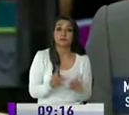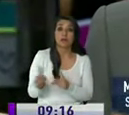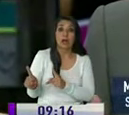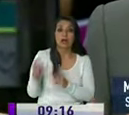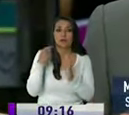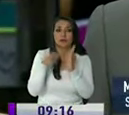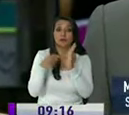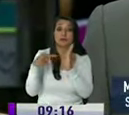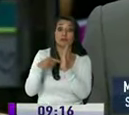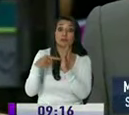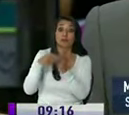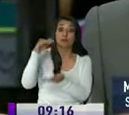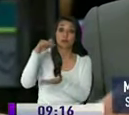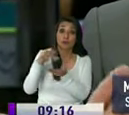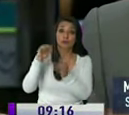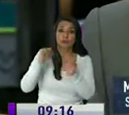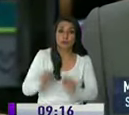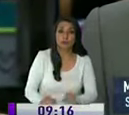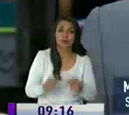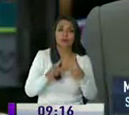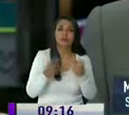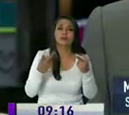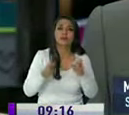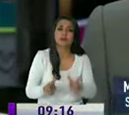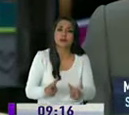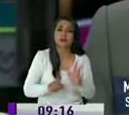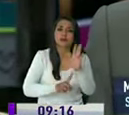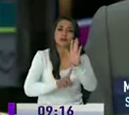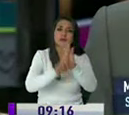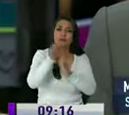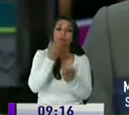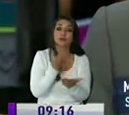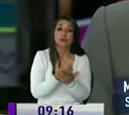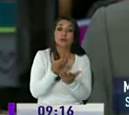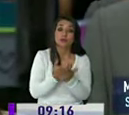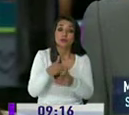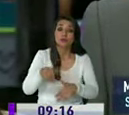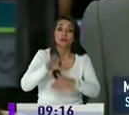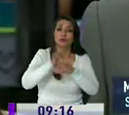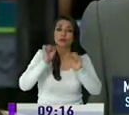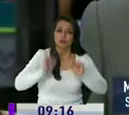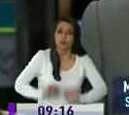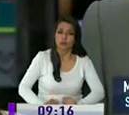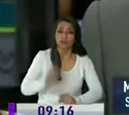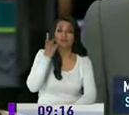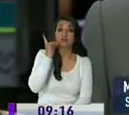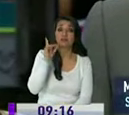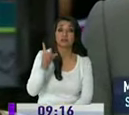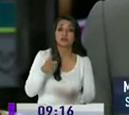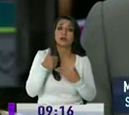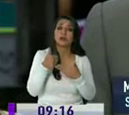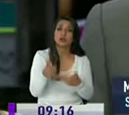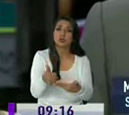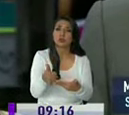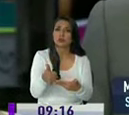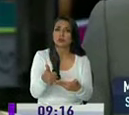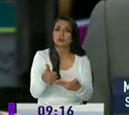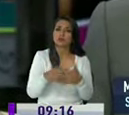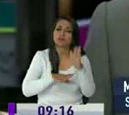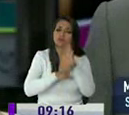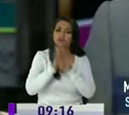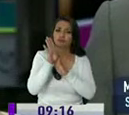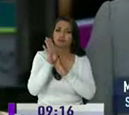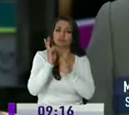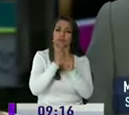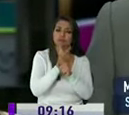fiscal que puedan enfrentar la promoción del desarrollo económico del país medidas que fortalezcan la dolarización y que